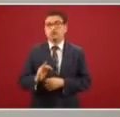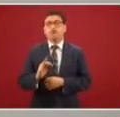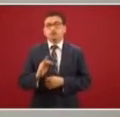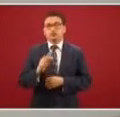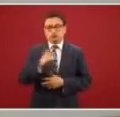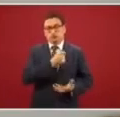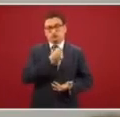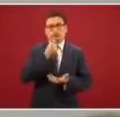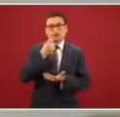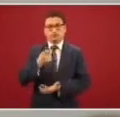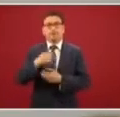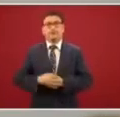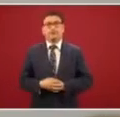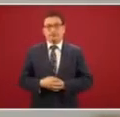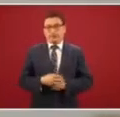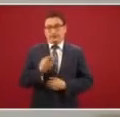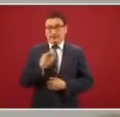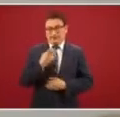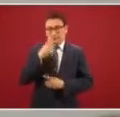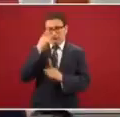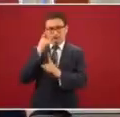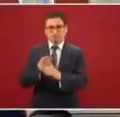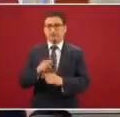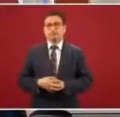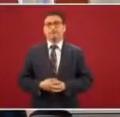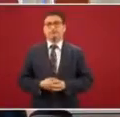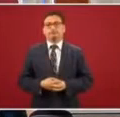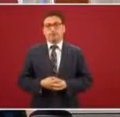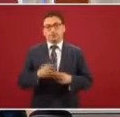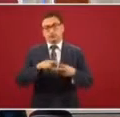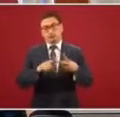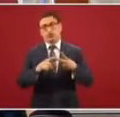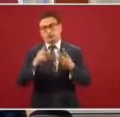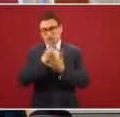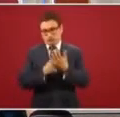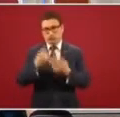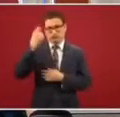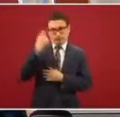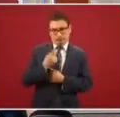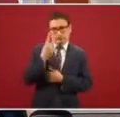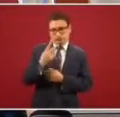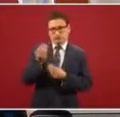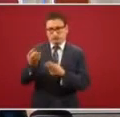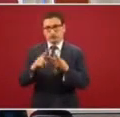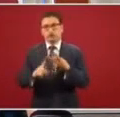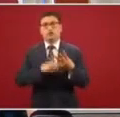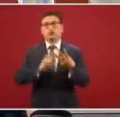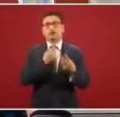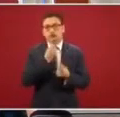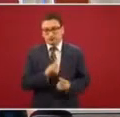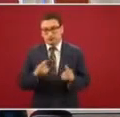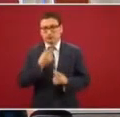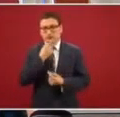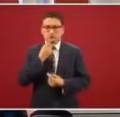presupuesto que tenemos para estos dos programas, las dos pensiones y el programa de niñas y